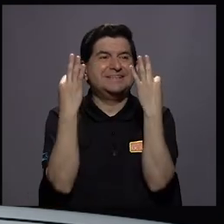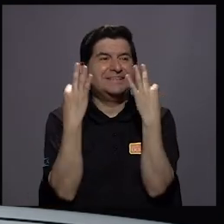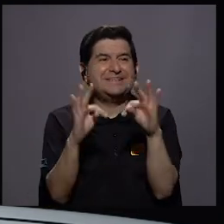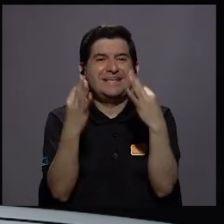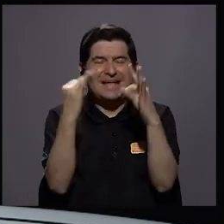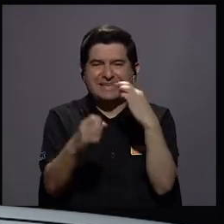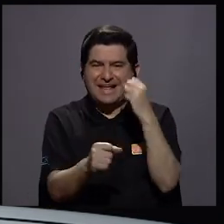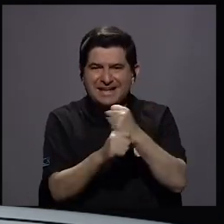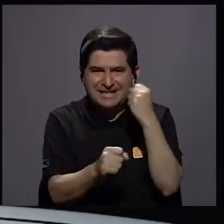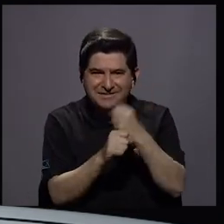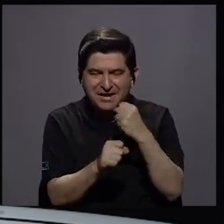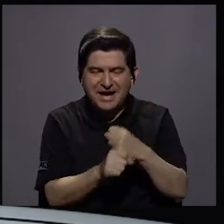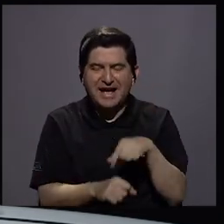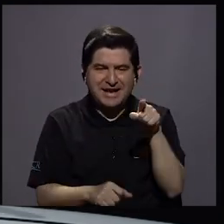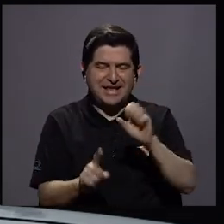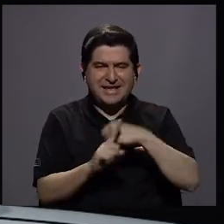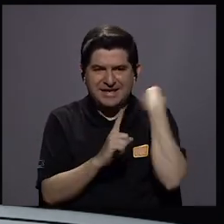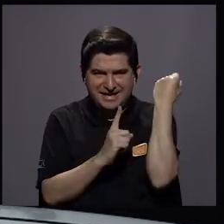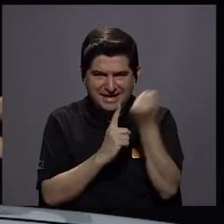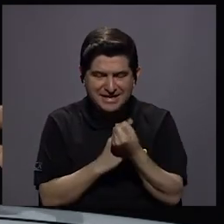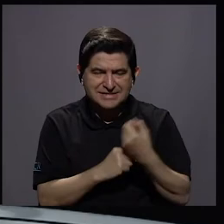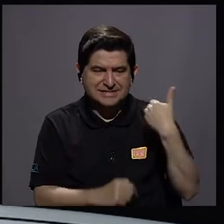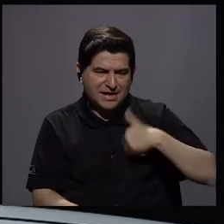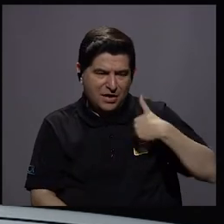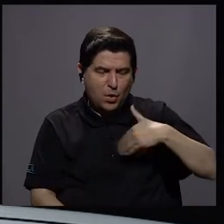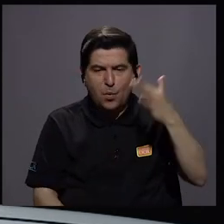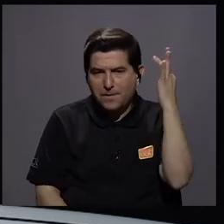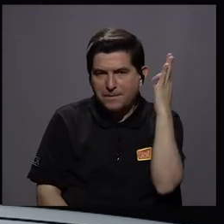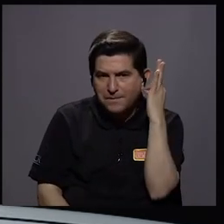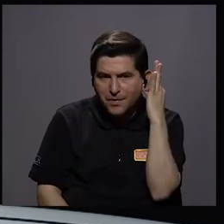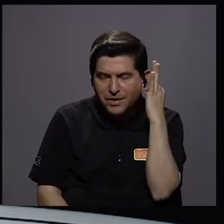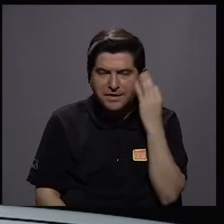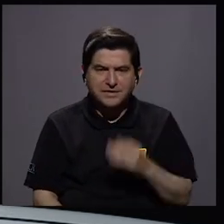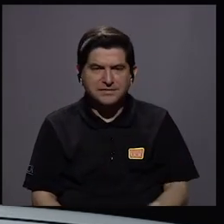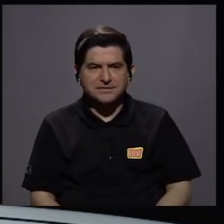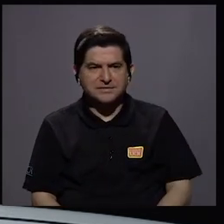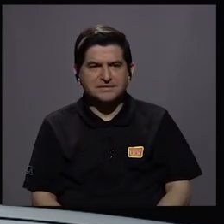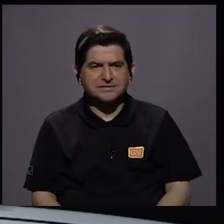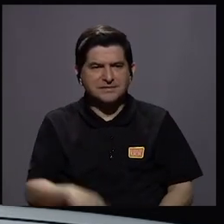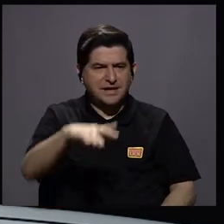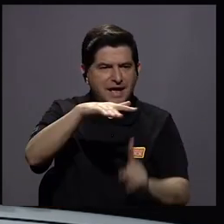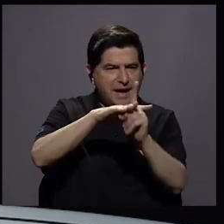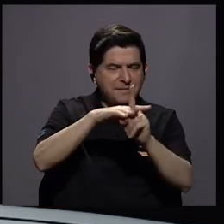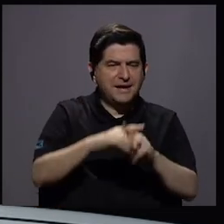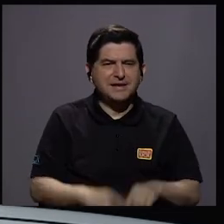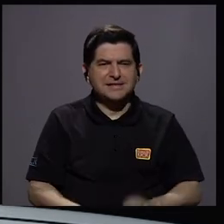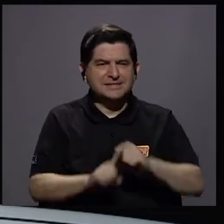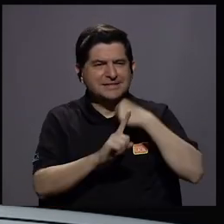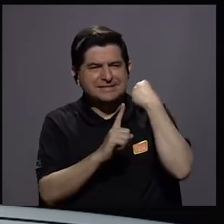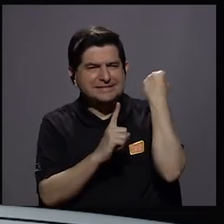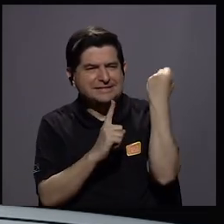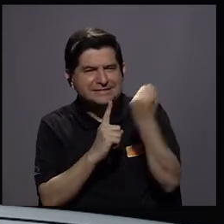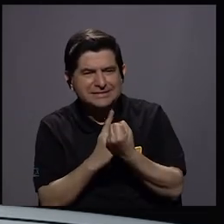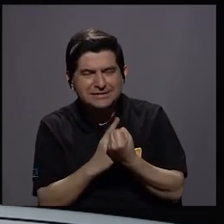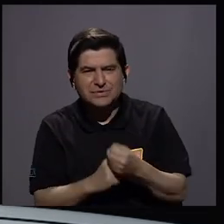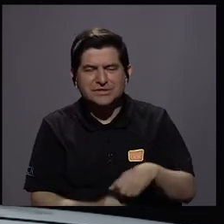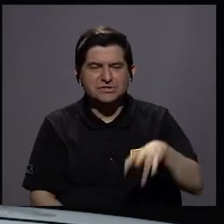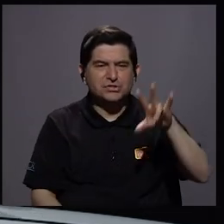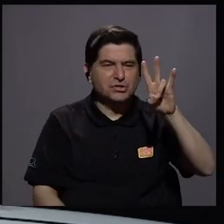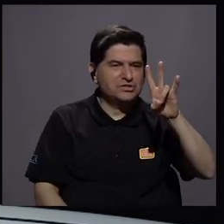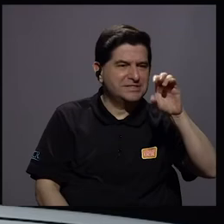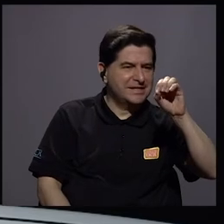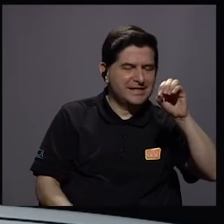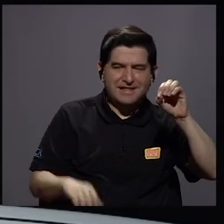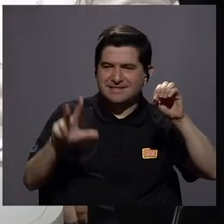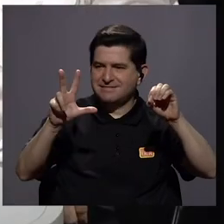de trabajar desde esa brecha en la que los hombres y las mujeres aparecen en una fotografía del 70